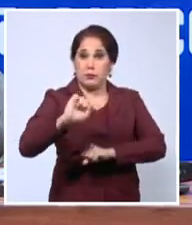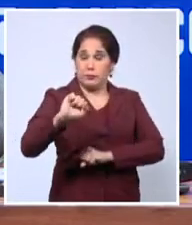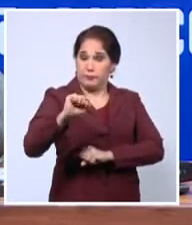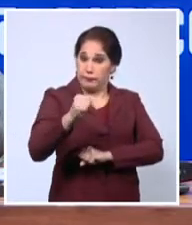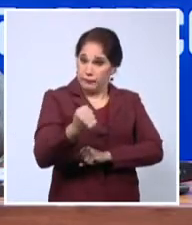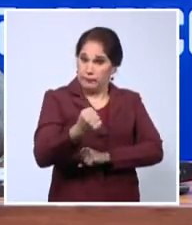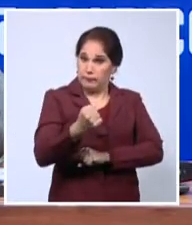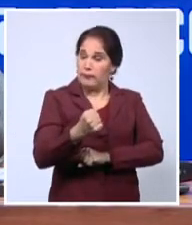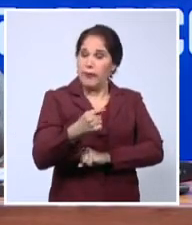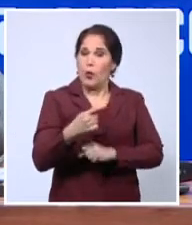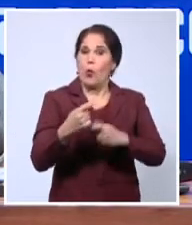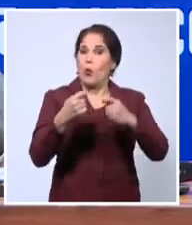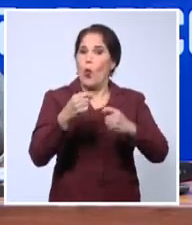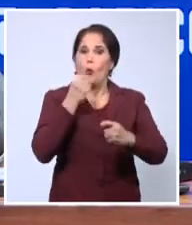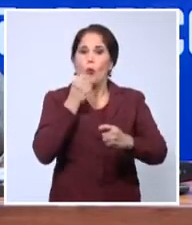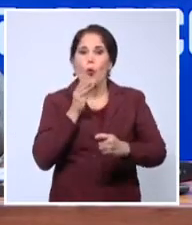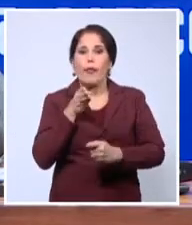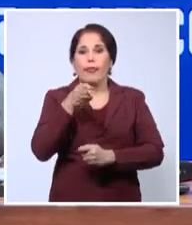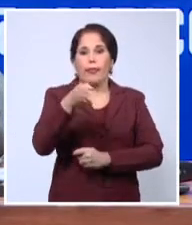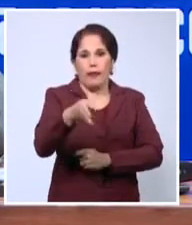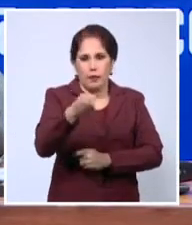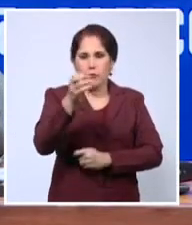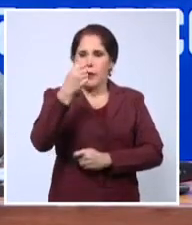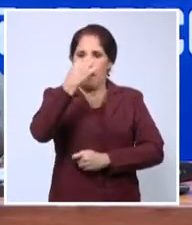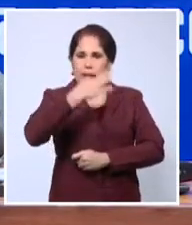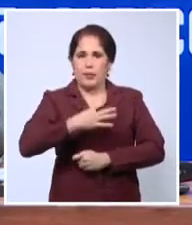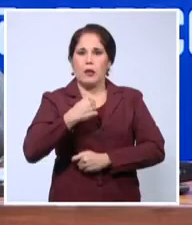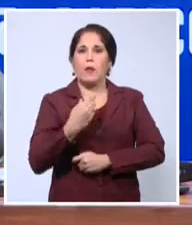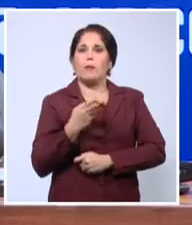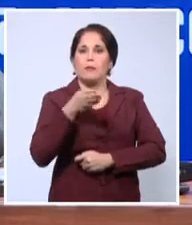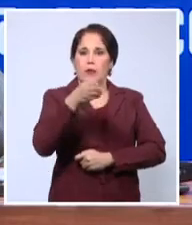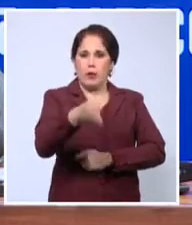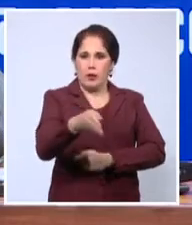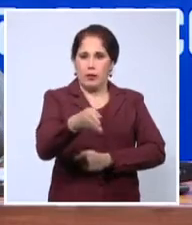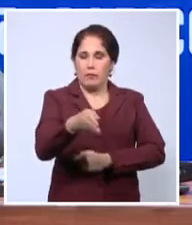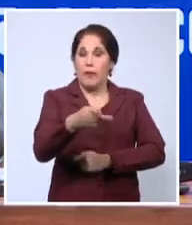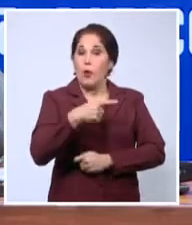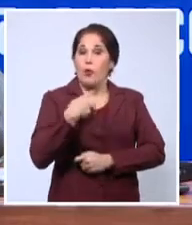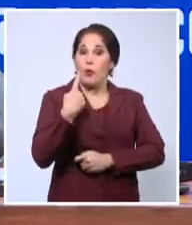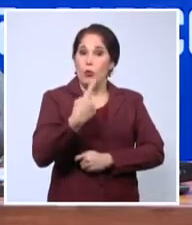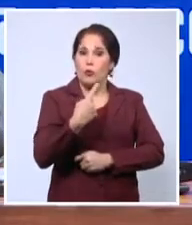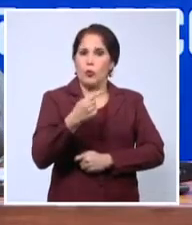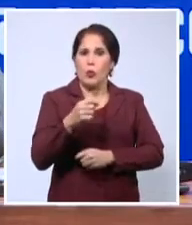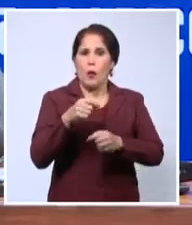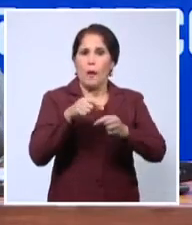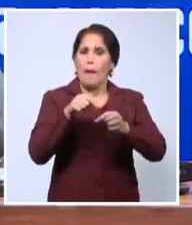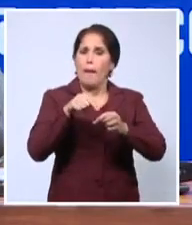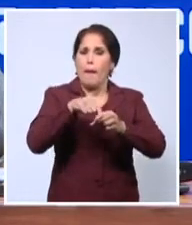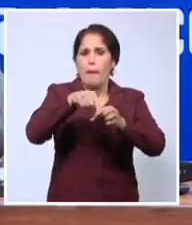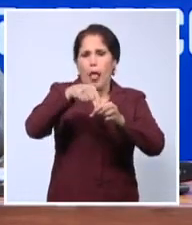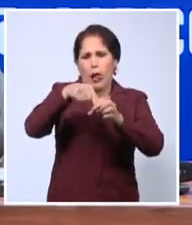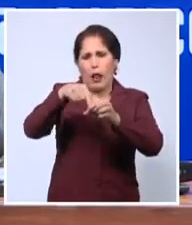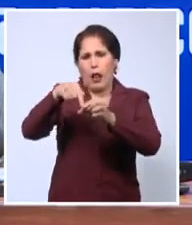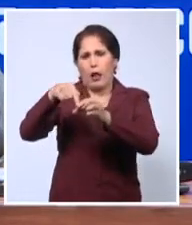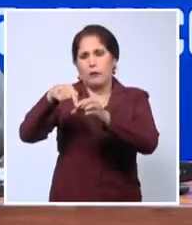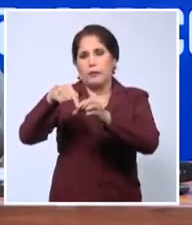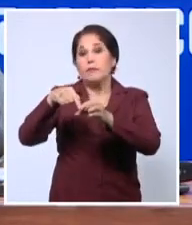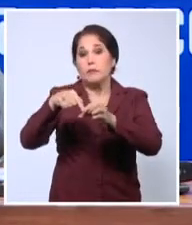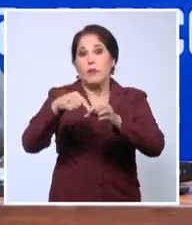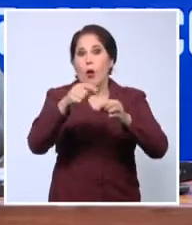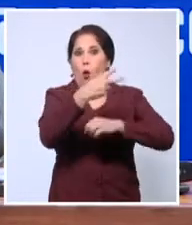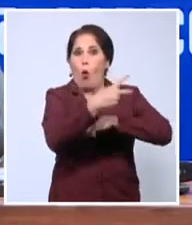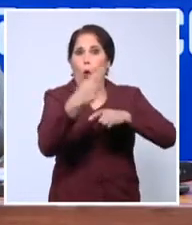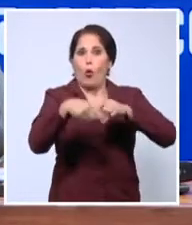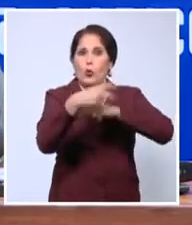nos impiden hacer presencial. Somos naciones pequeñas frente a retos colosales,